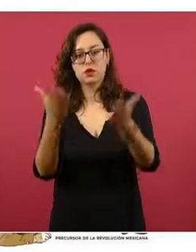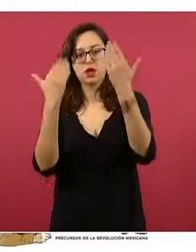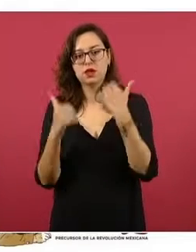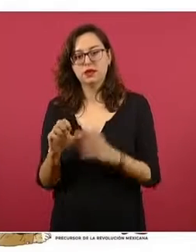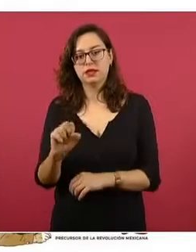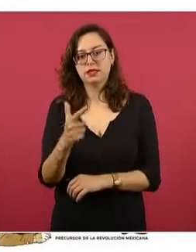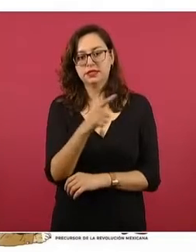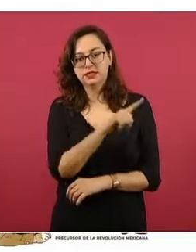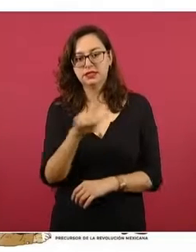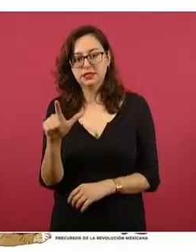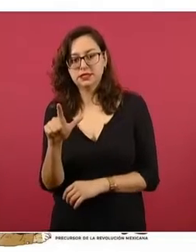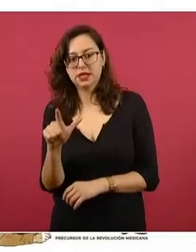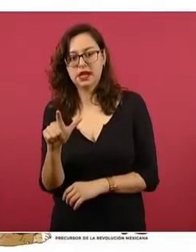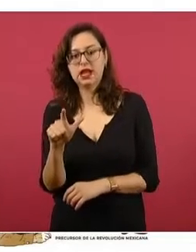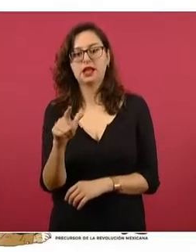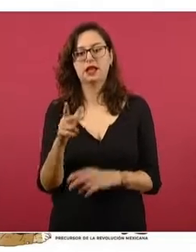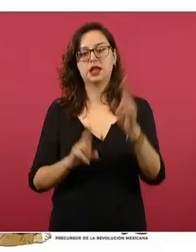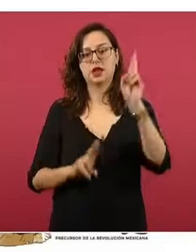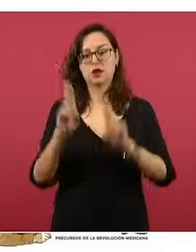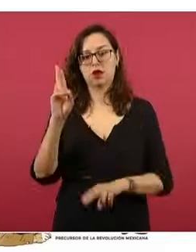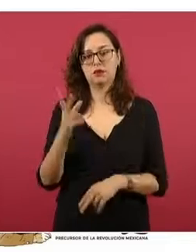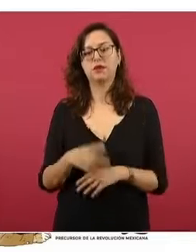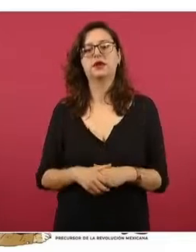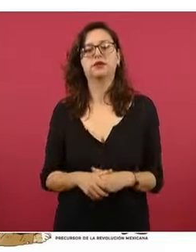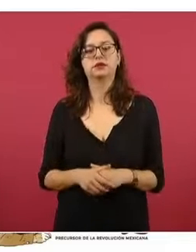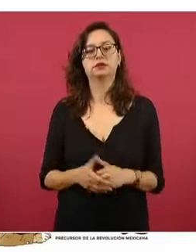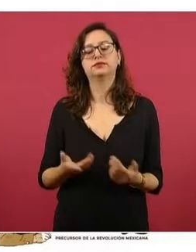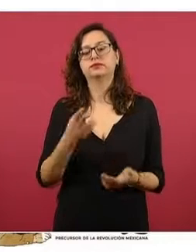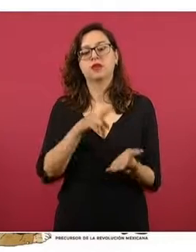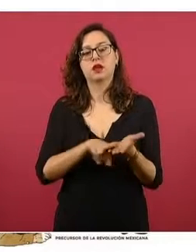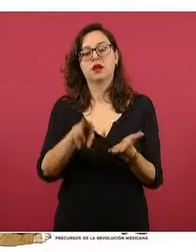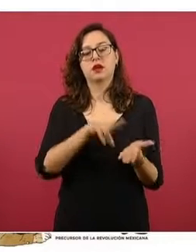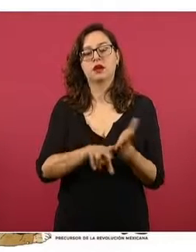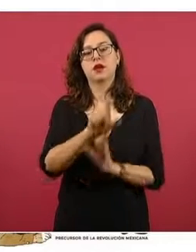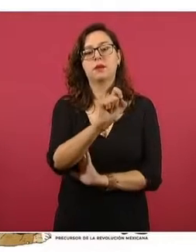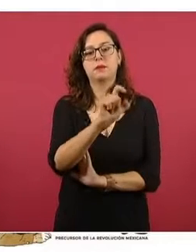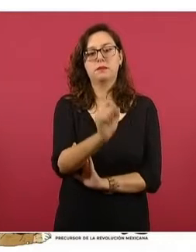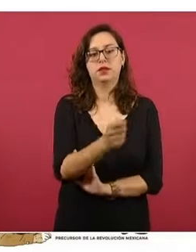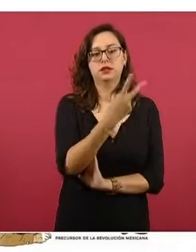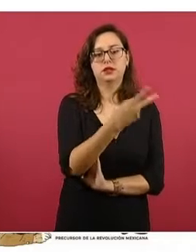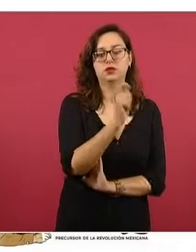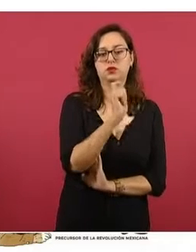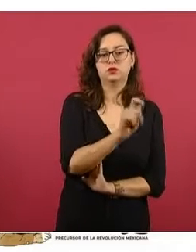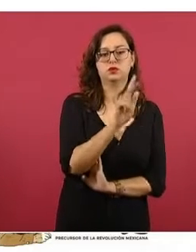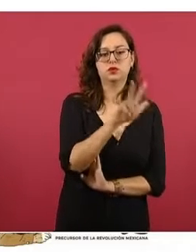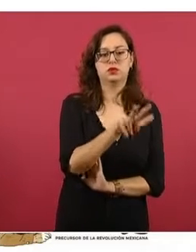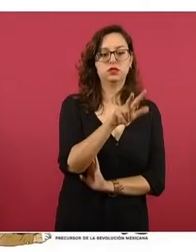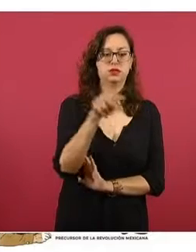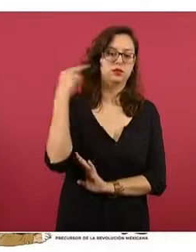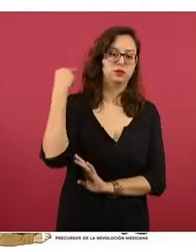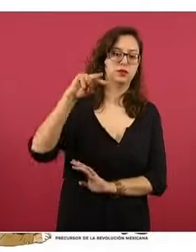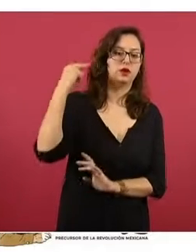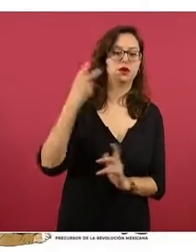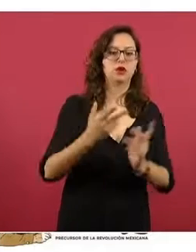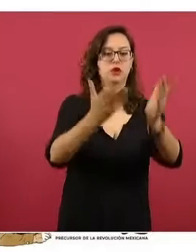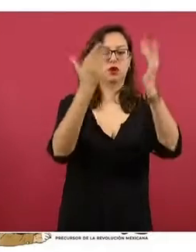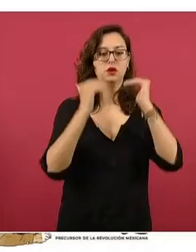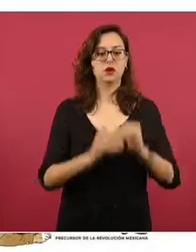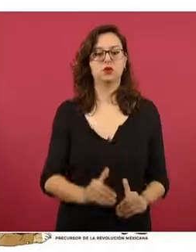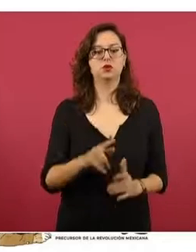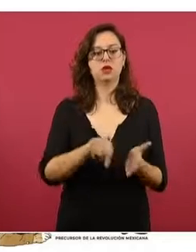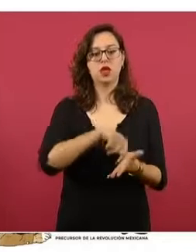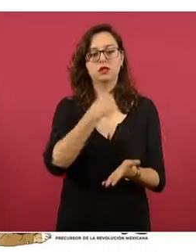la más barata para el diésel, 22 pesos con 19 centavos de BP en Coatzacoalcos, Veracruz y 22.29